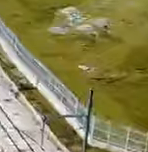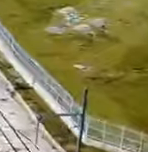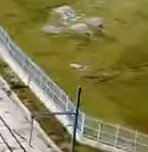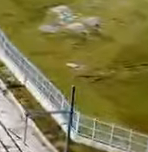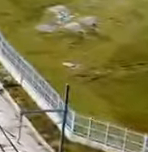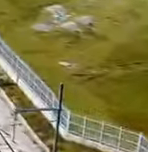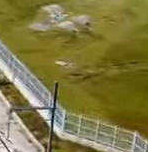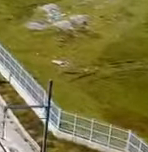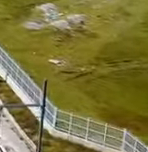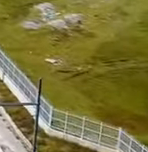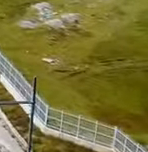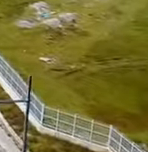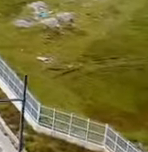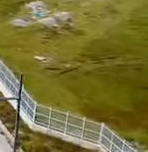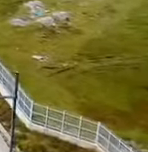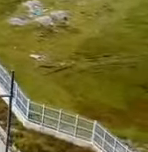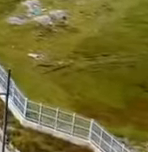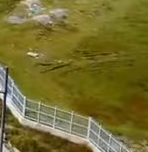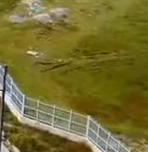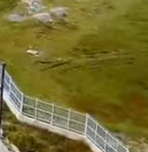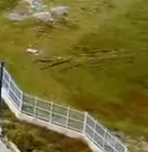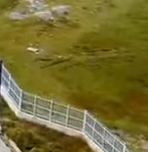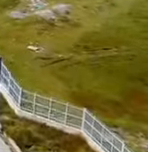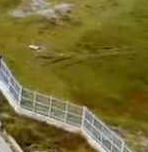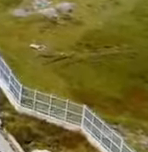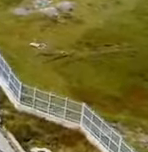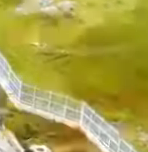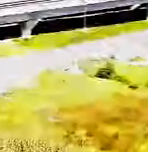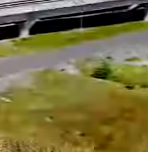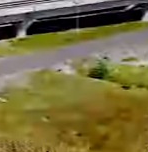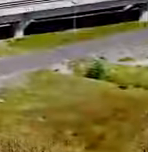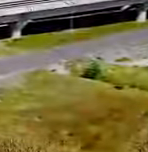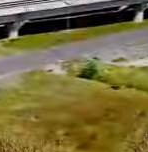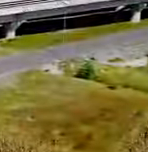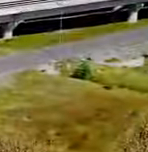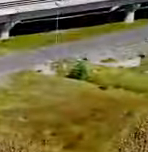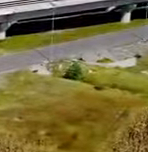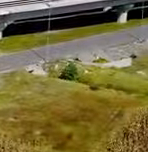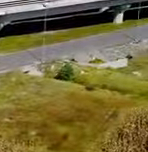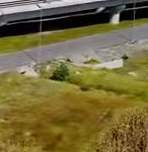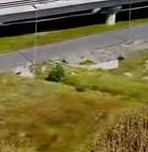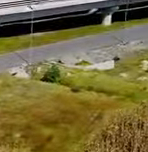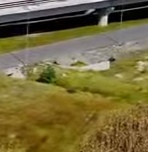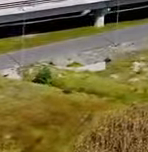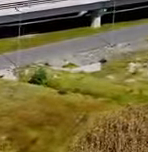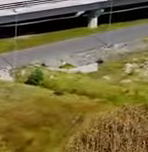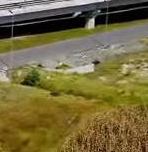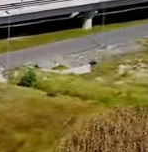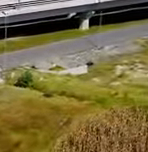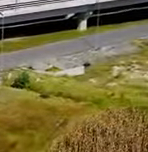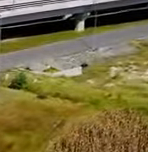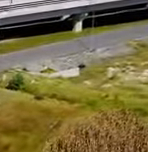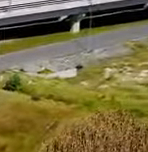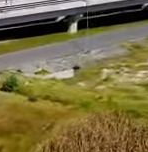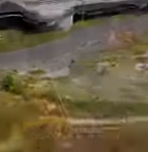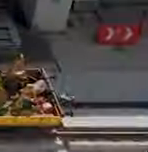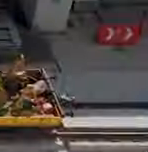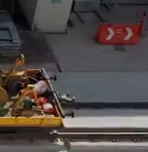Construcción del Tren Interurbano México-Toluca. Reporte semanal. Obra electromecánica. Avance 49%.